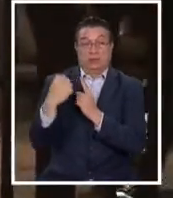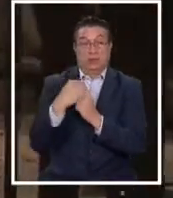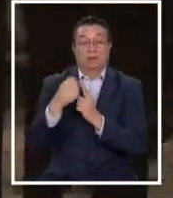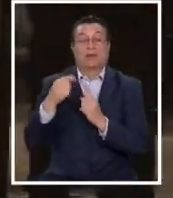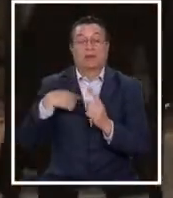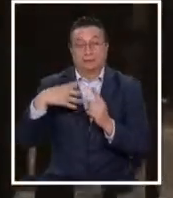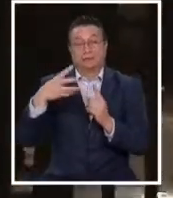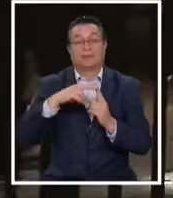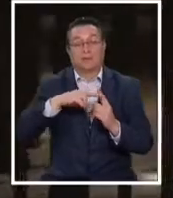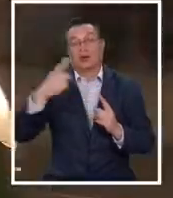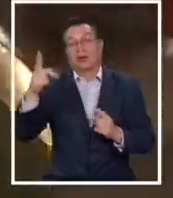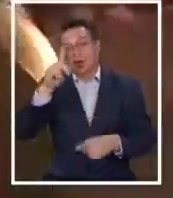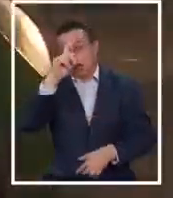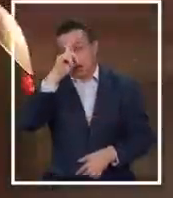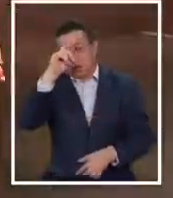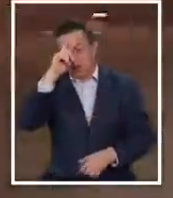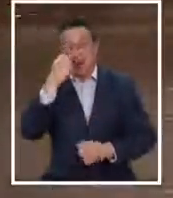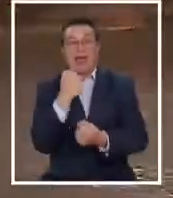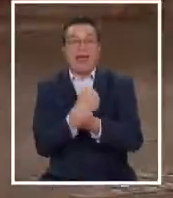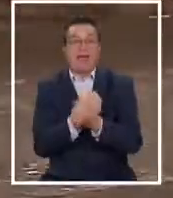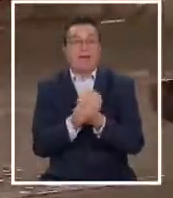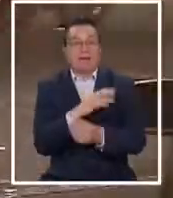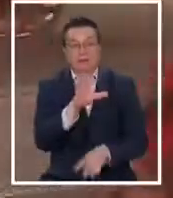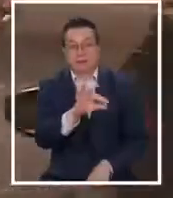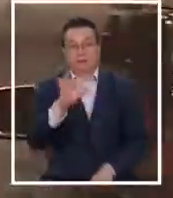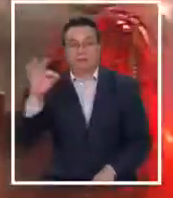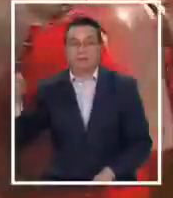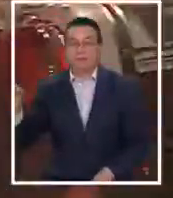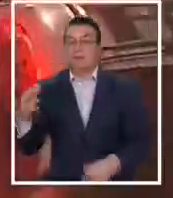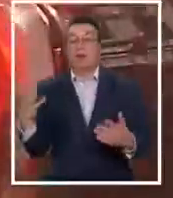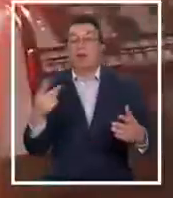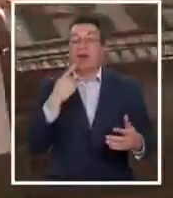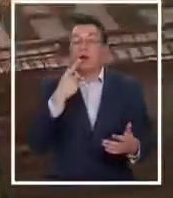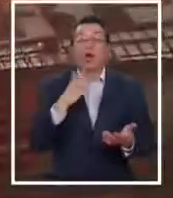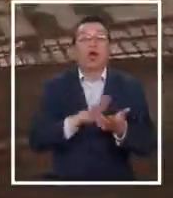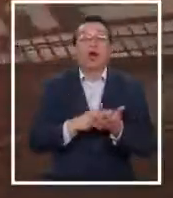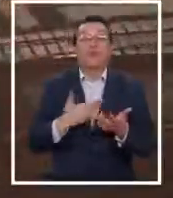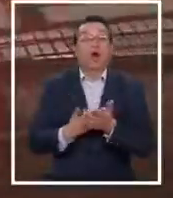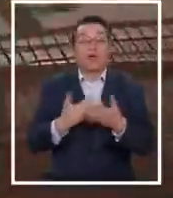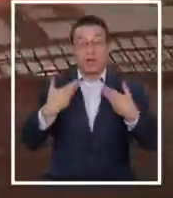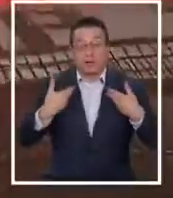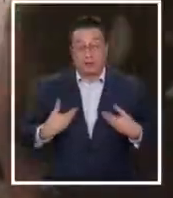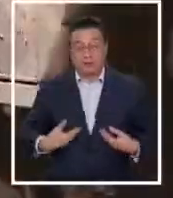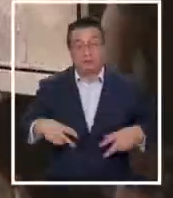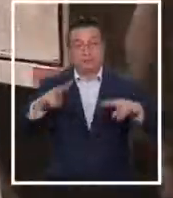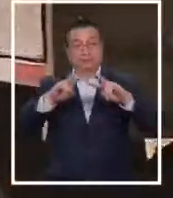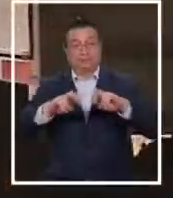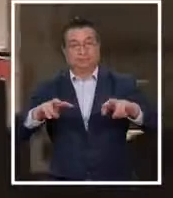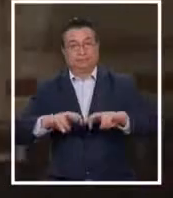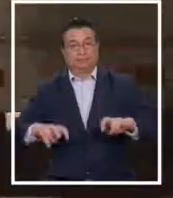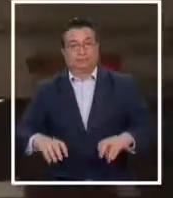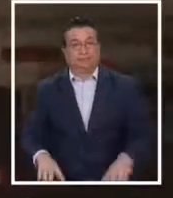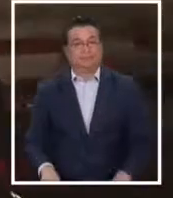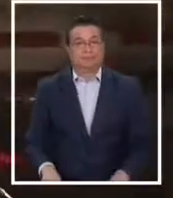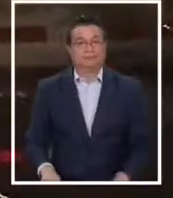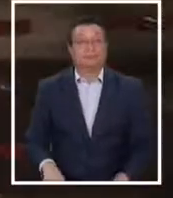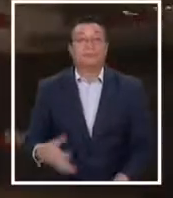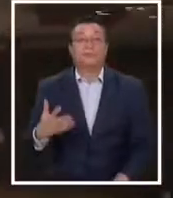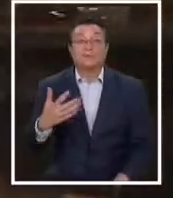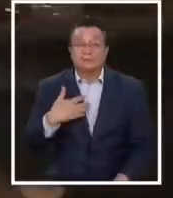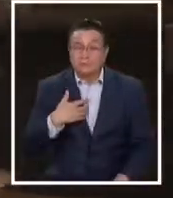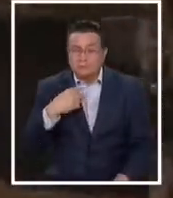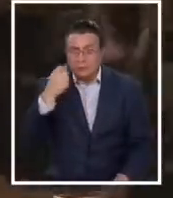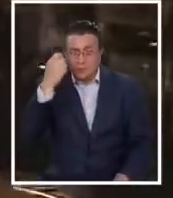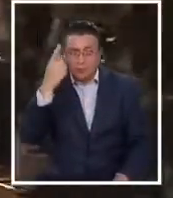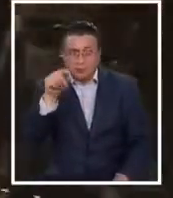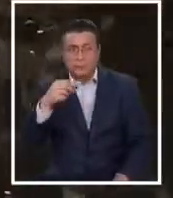hasta el hospital de carabineros para saber cuáles son sus condiciones. Tengo entendido que